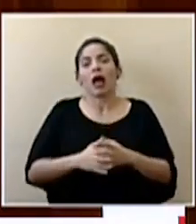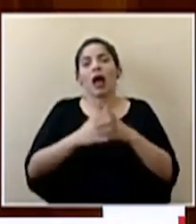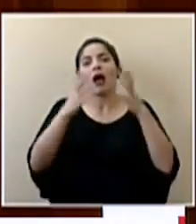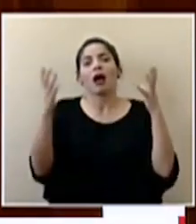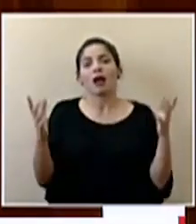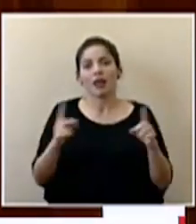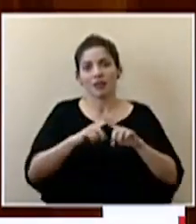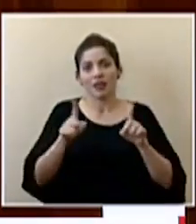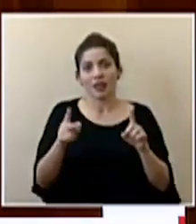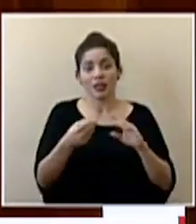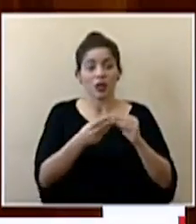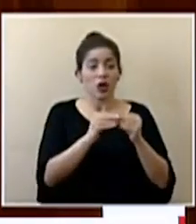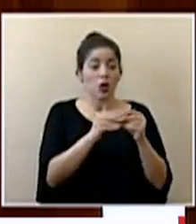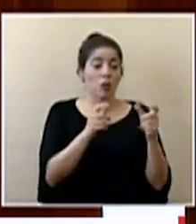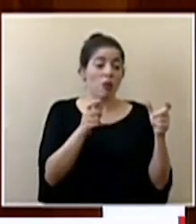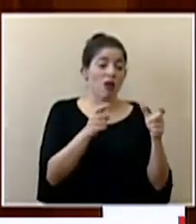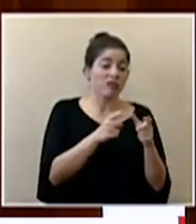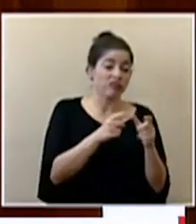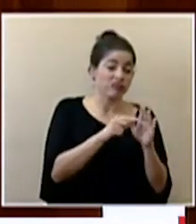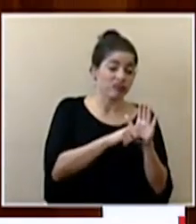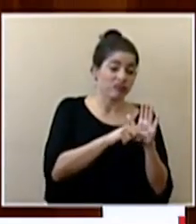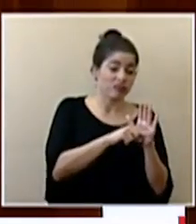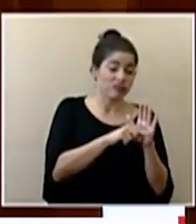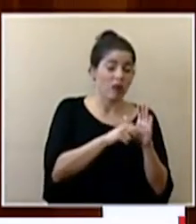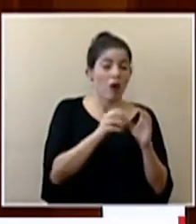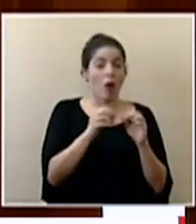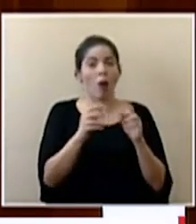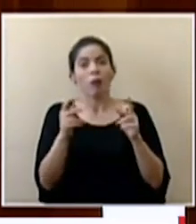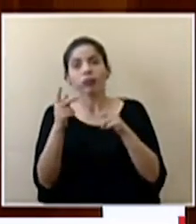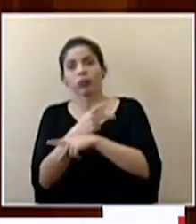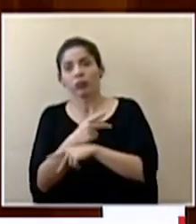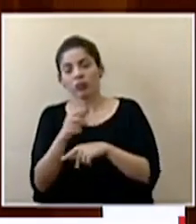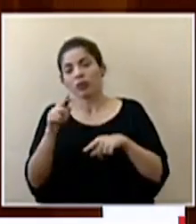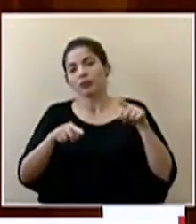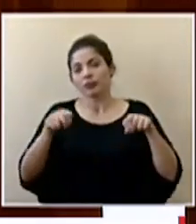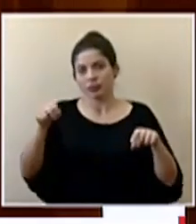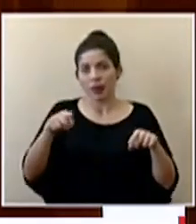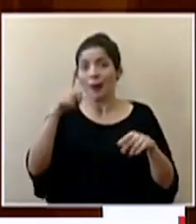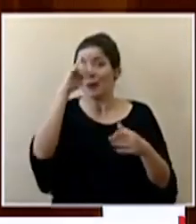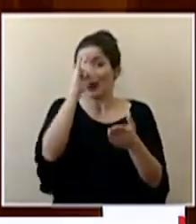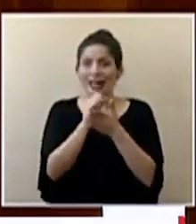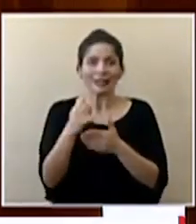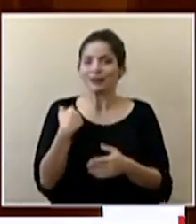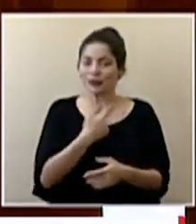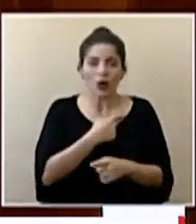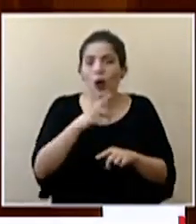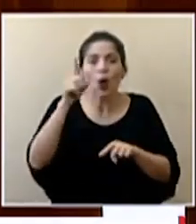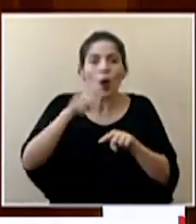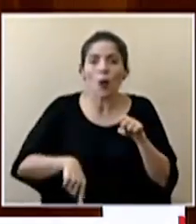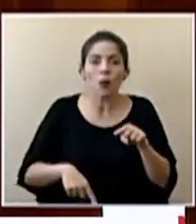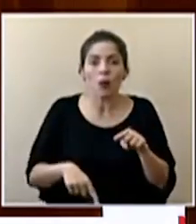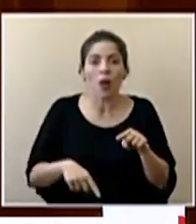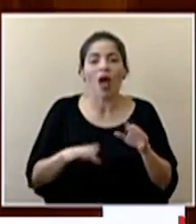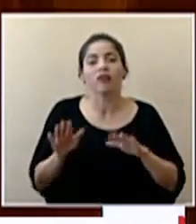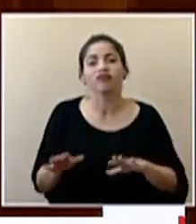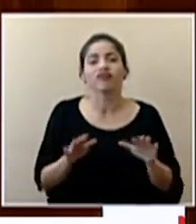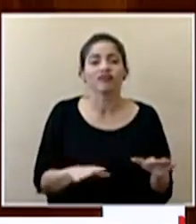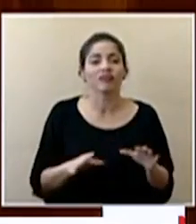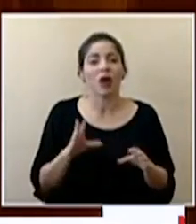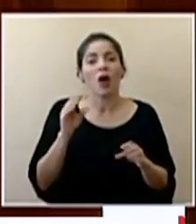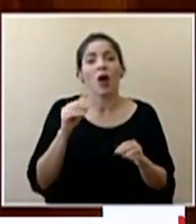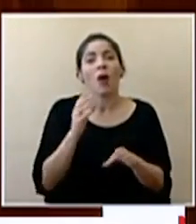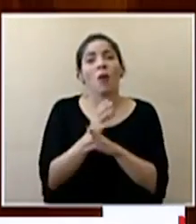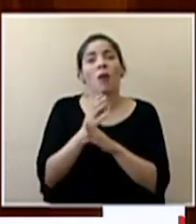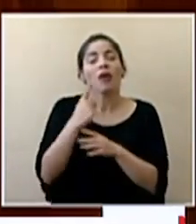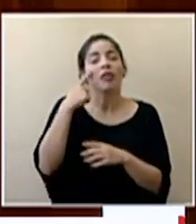entre tener números muy desfavorables así que por eso insisto en que no podemos aflojar que no podemos bajar la